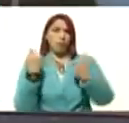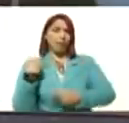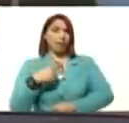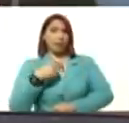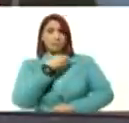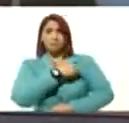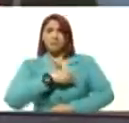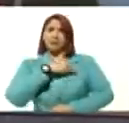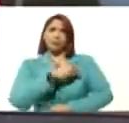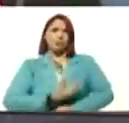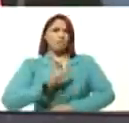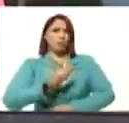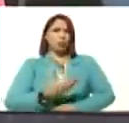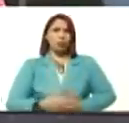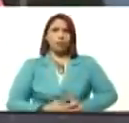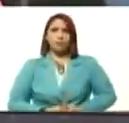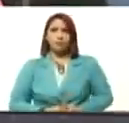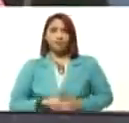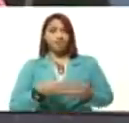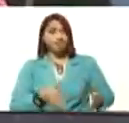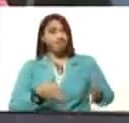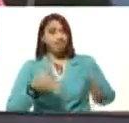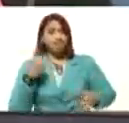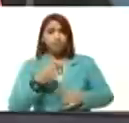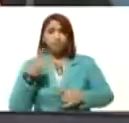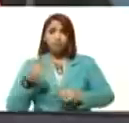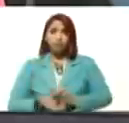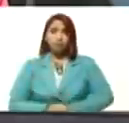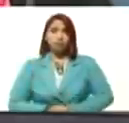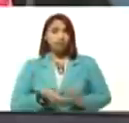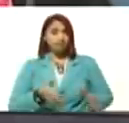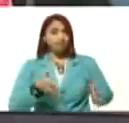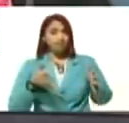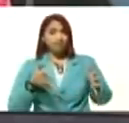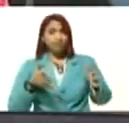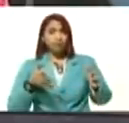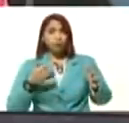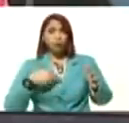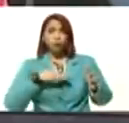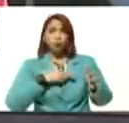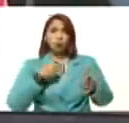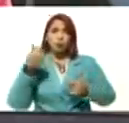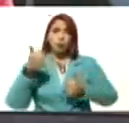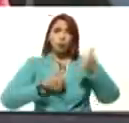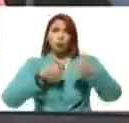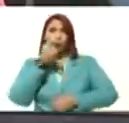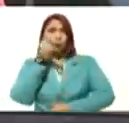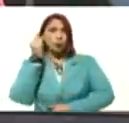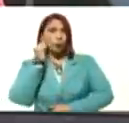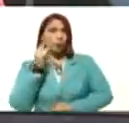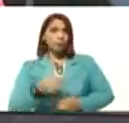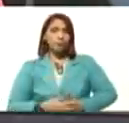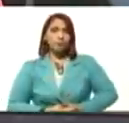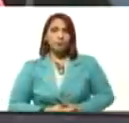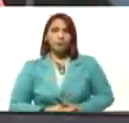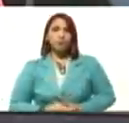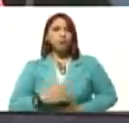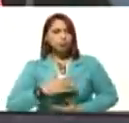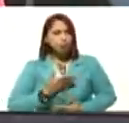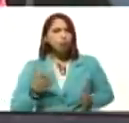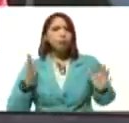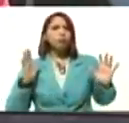misión fundamental, ganar. Ganar que nuestros candidatos y nuestras candidatas puedan